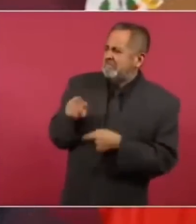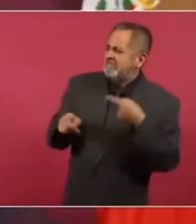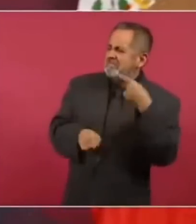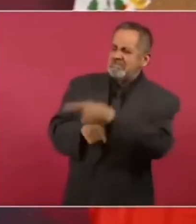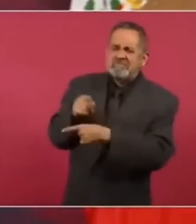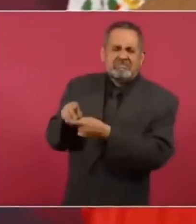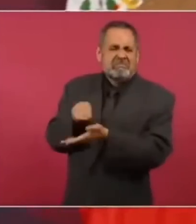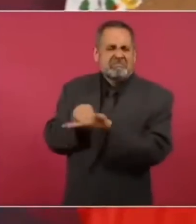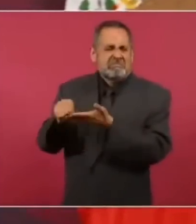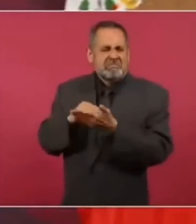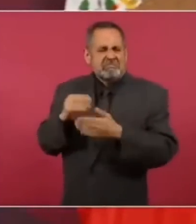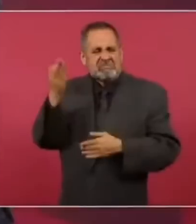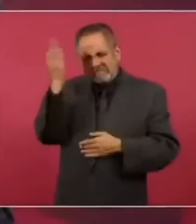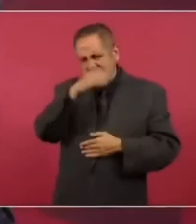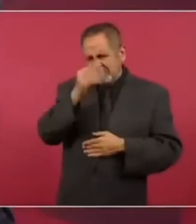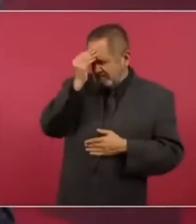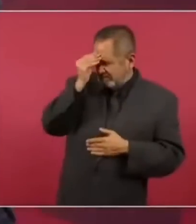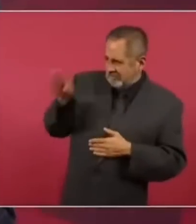difaman más,